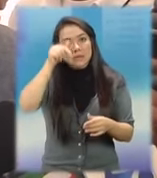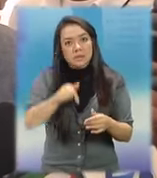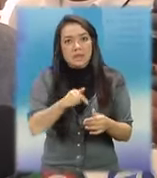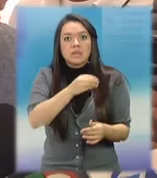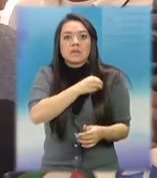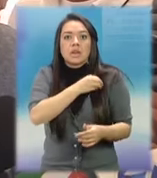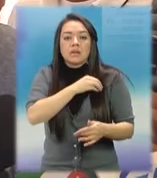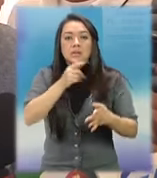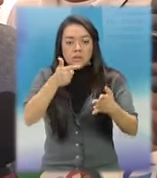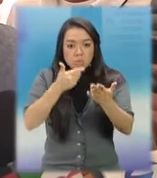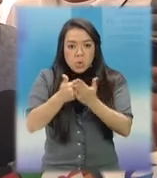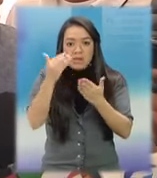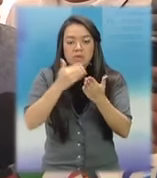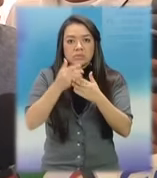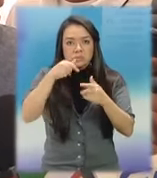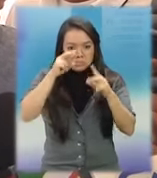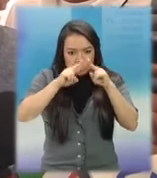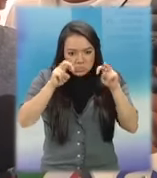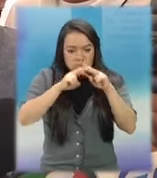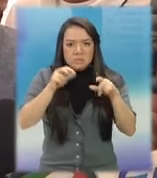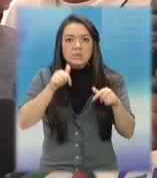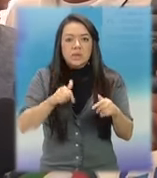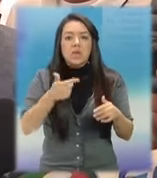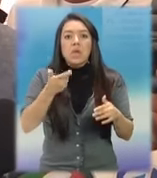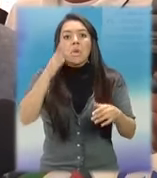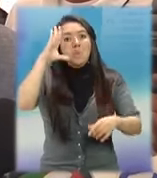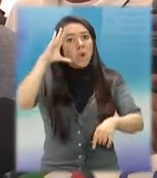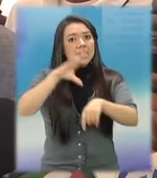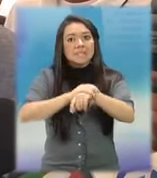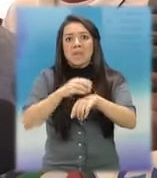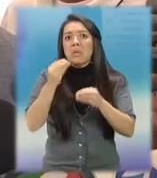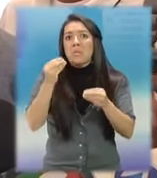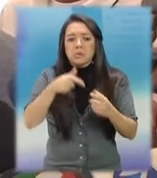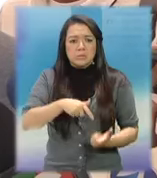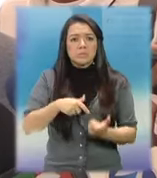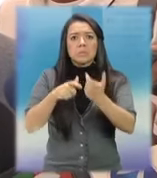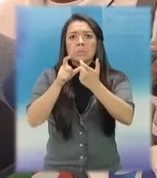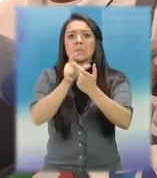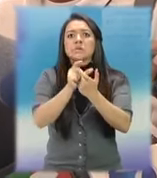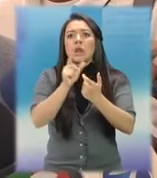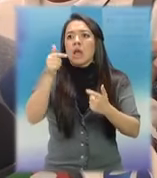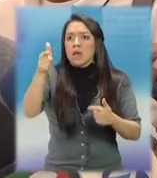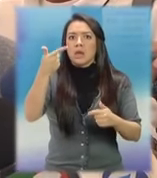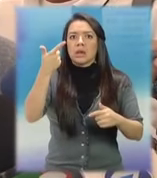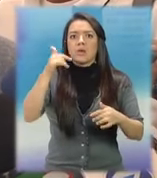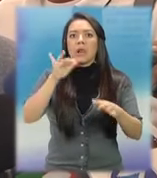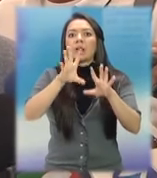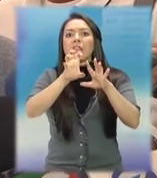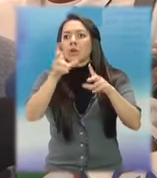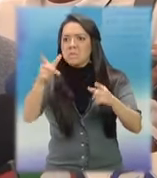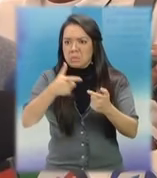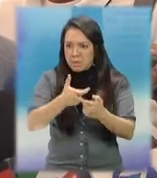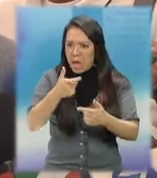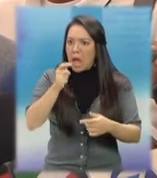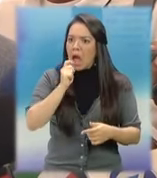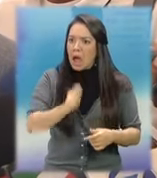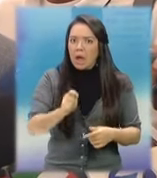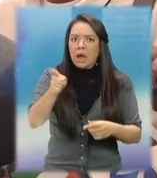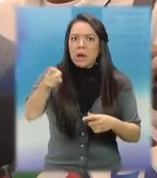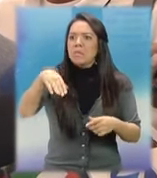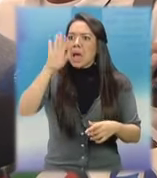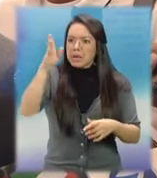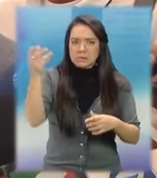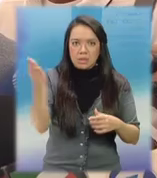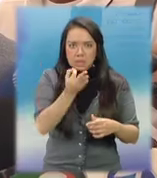Sin embargo, dado que el armamento que tiene la policía en estos momentos, sobre todo en armas cortas, son tres tipos de armas, que en este caso es